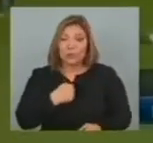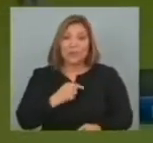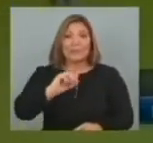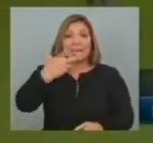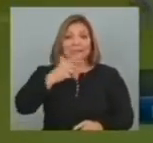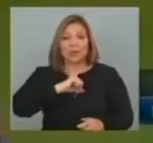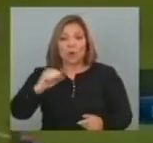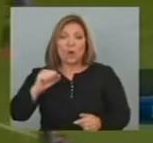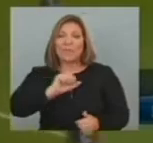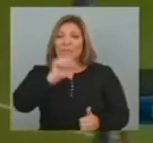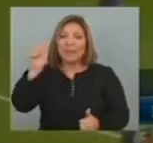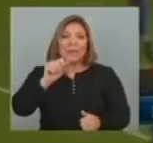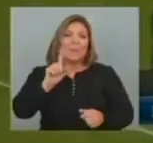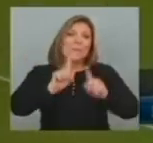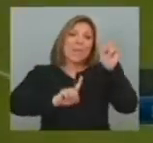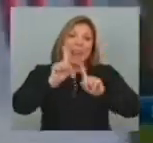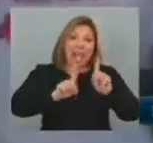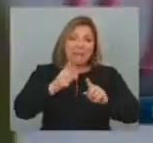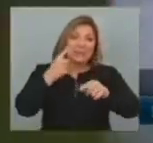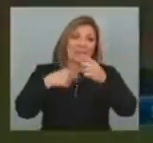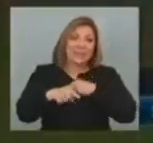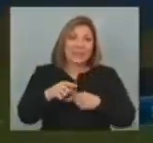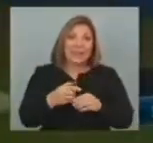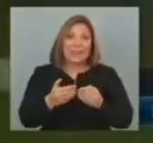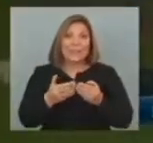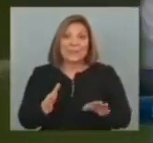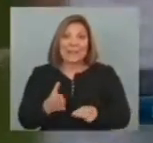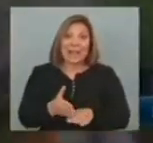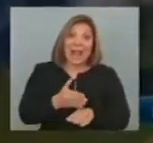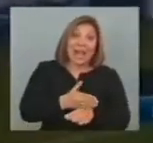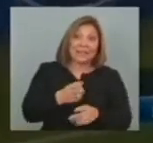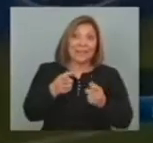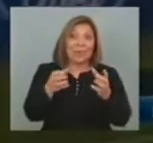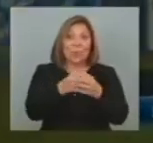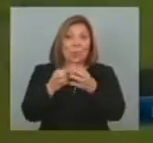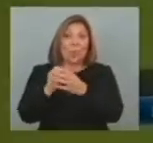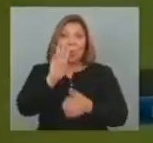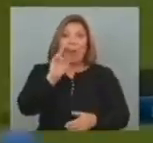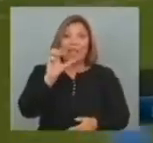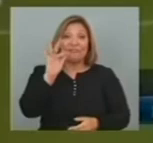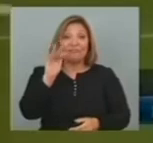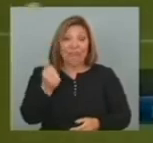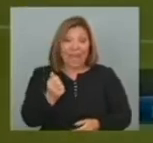tercero Para la victoria Del Milan Es la etapa previa Al arranque De los grupos De la UEFA 2013